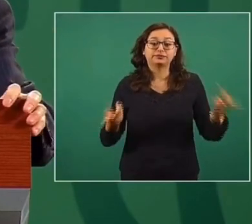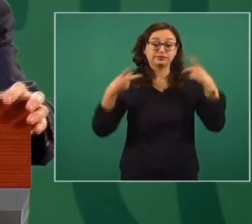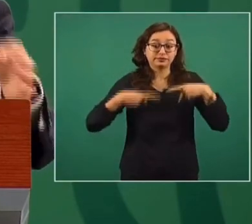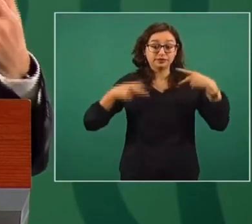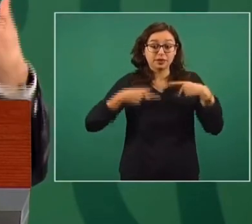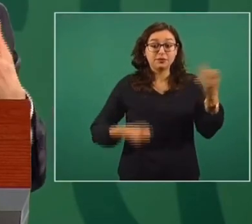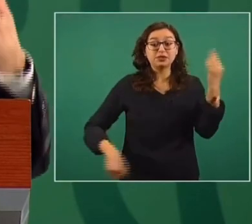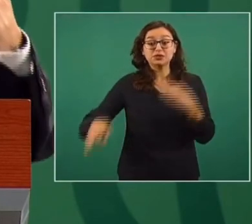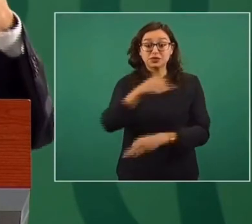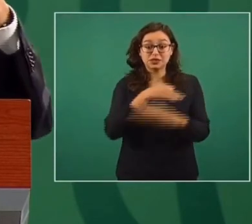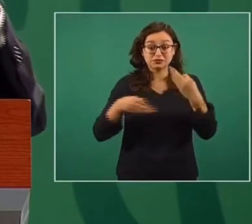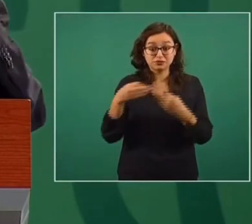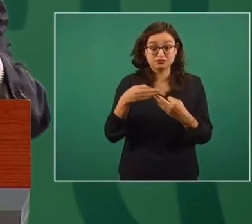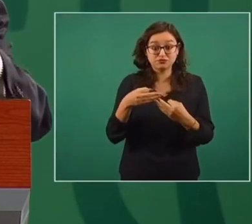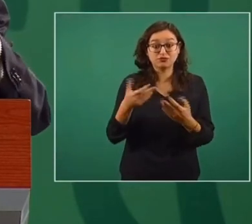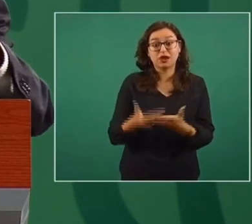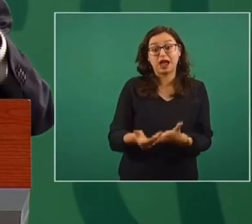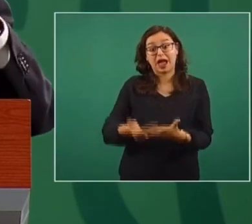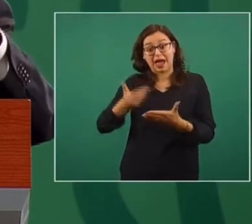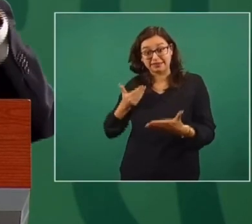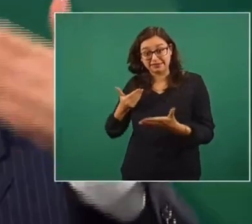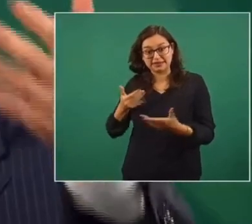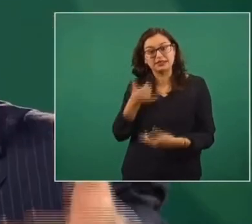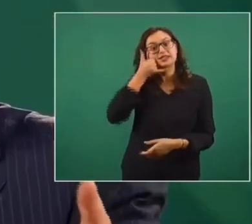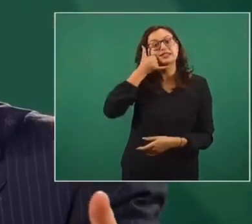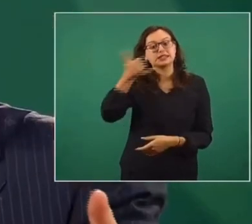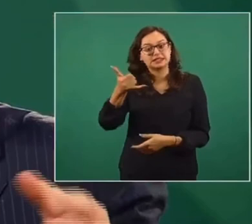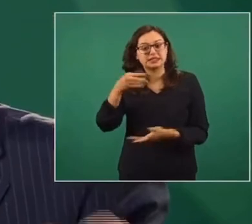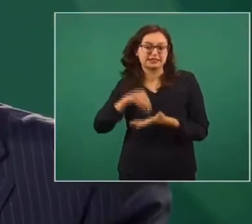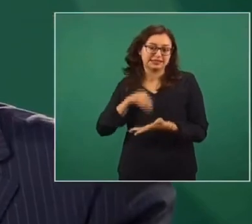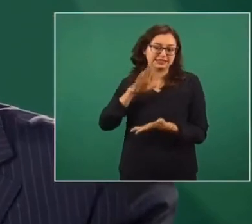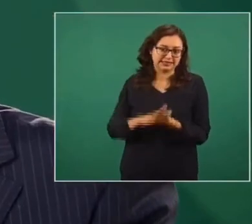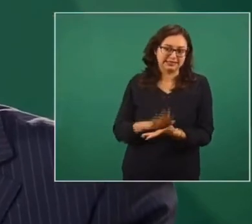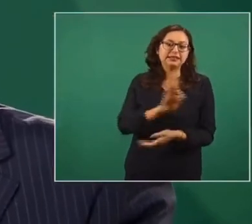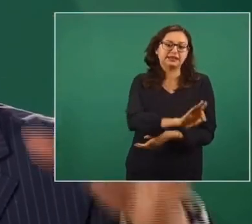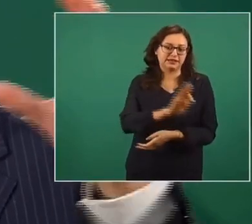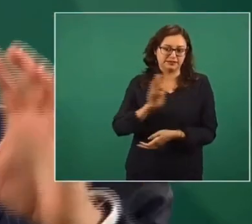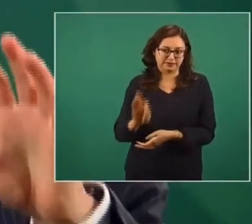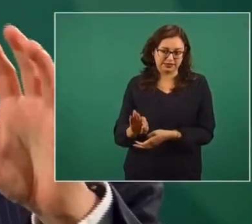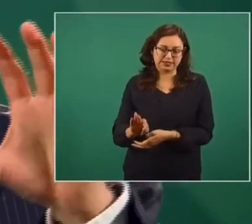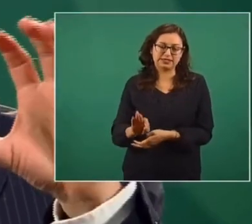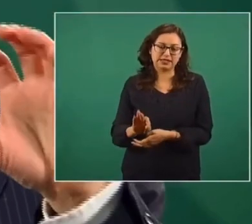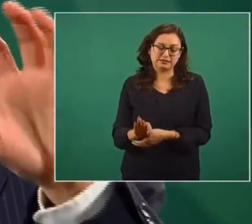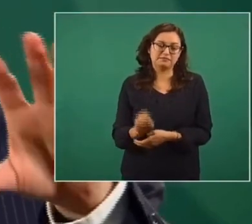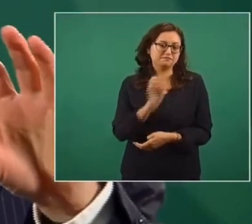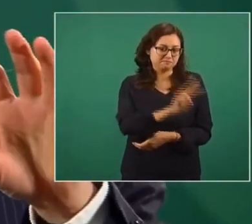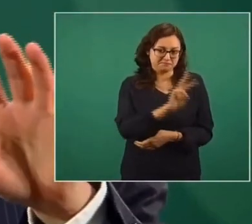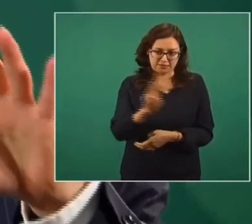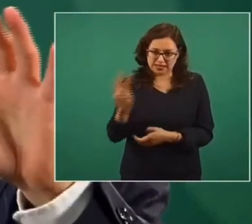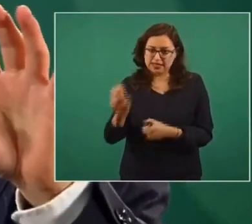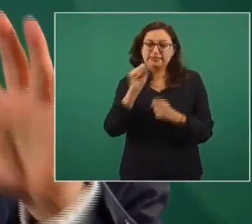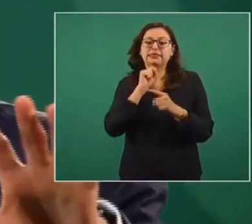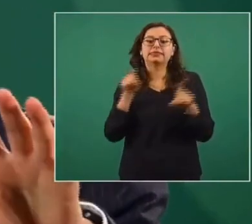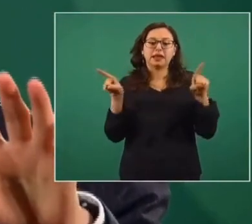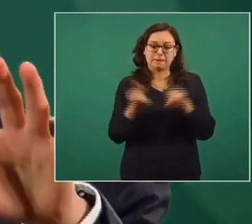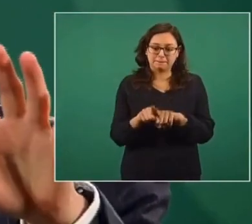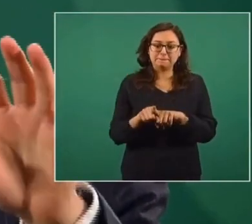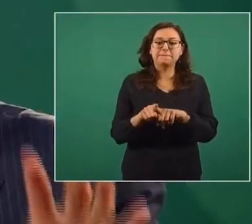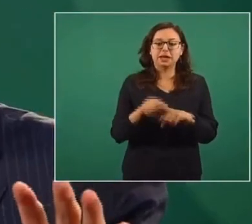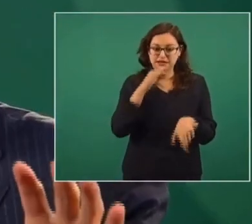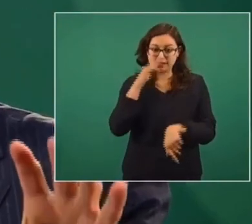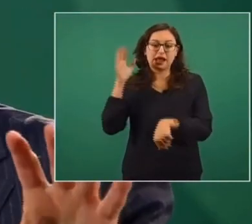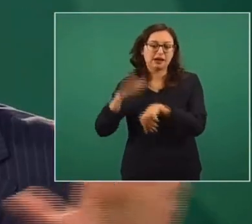llamada de la fecha ya de la cita que tienen y la propia plataforma también les genera una